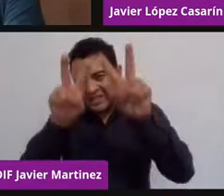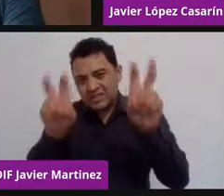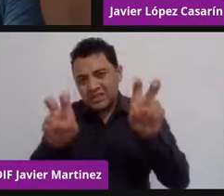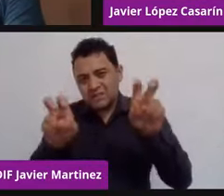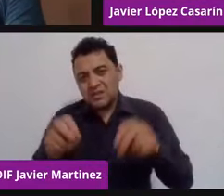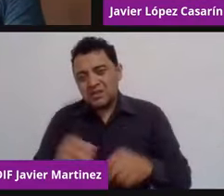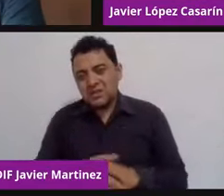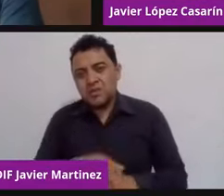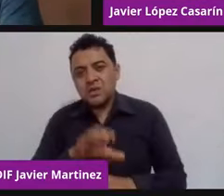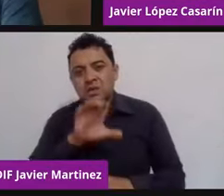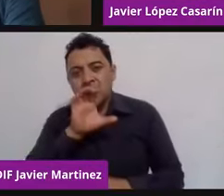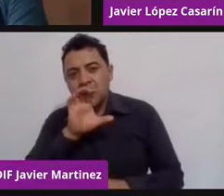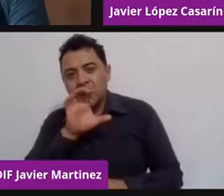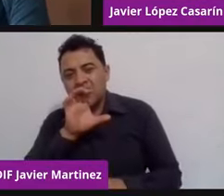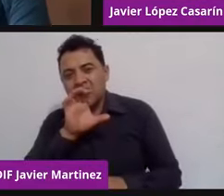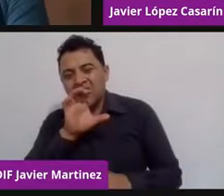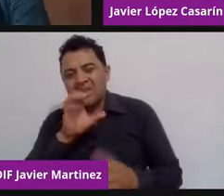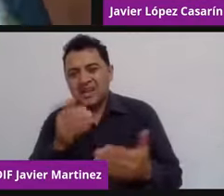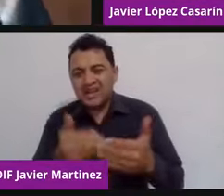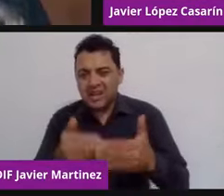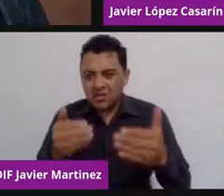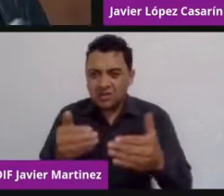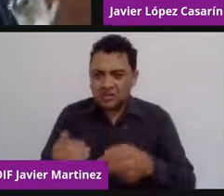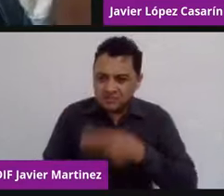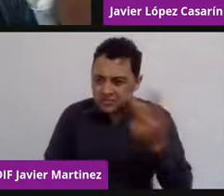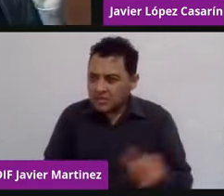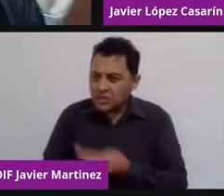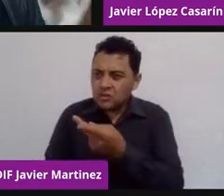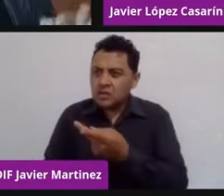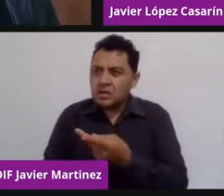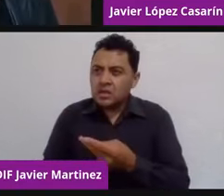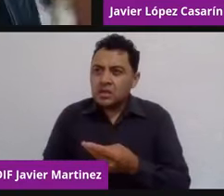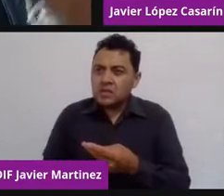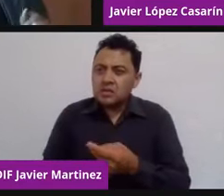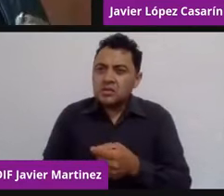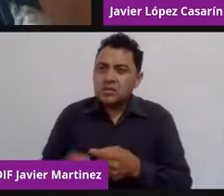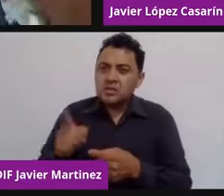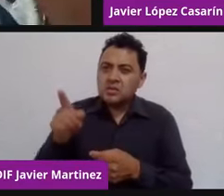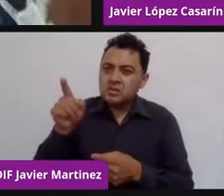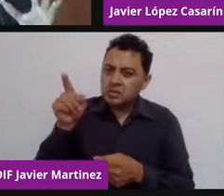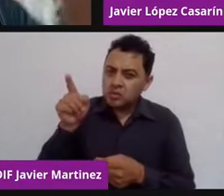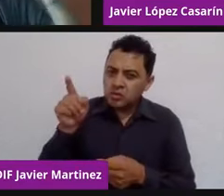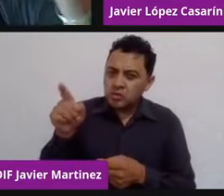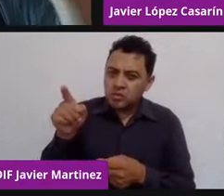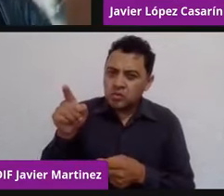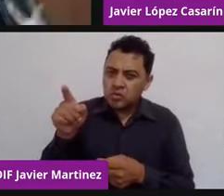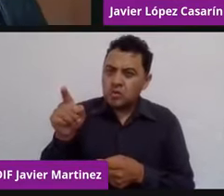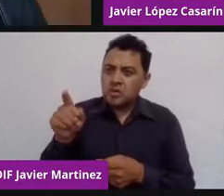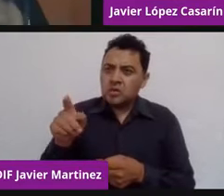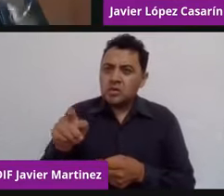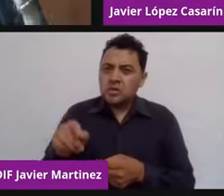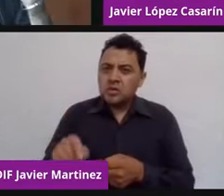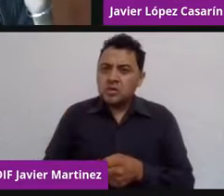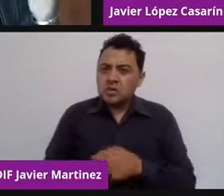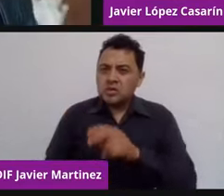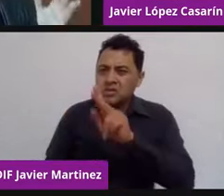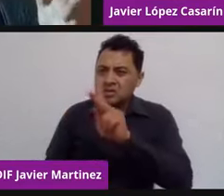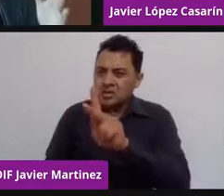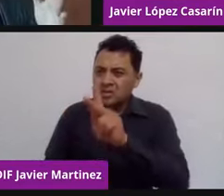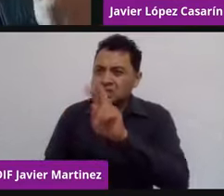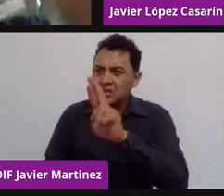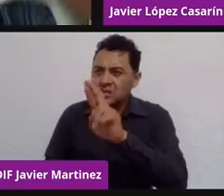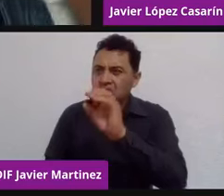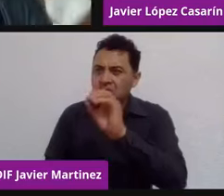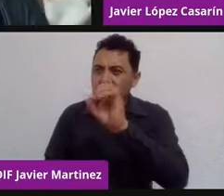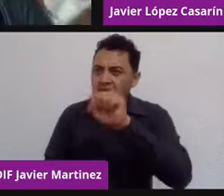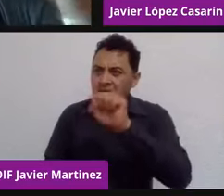Ahora sí, doctor, ¿qué entendemos por prosumer? Que, bueno, como bien lo decías, es una terminología